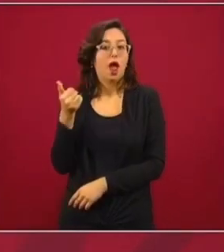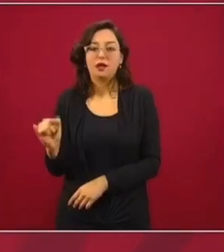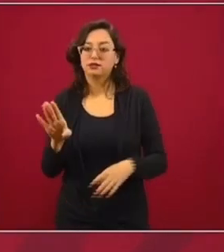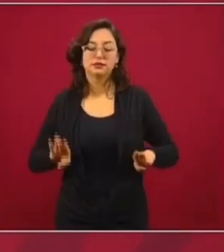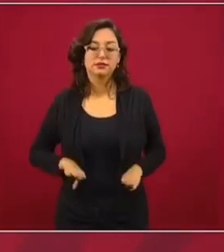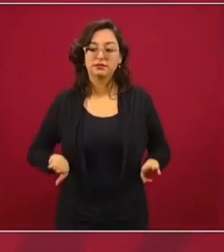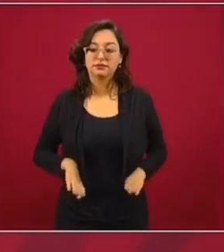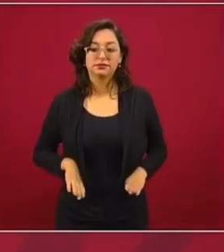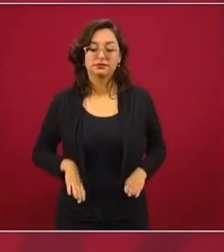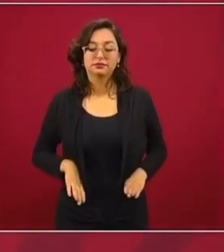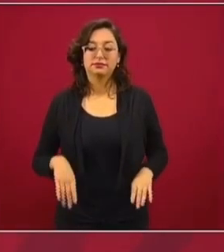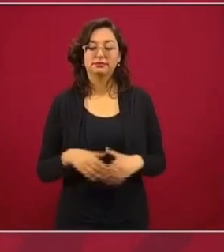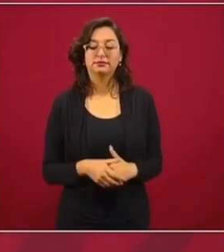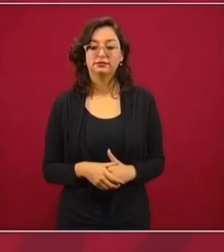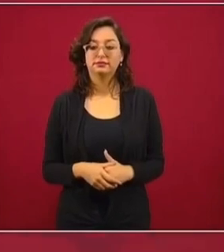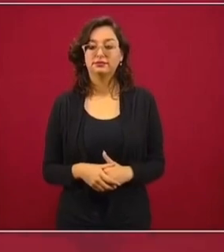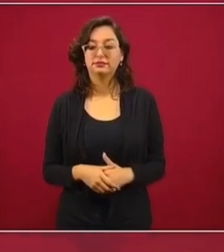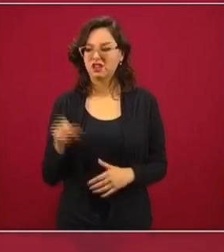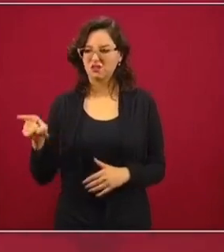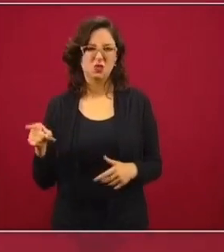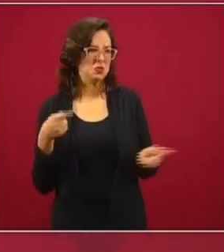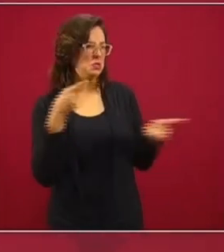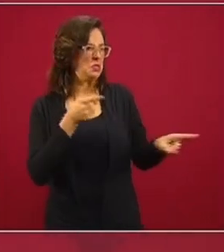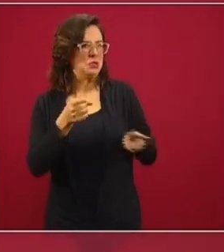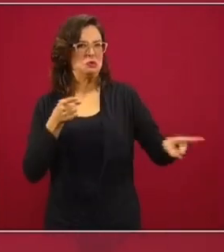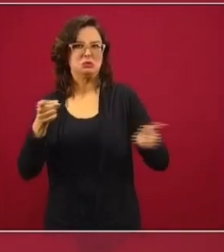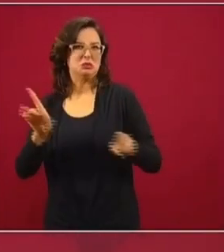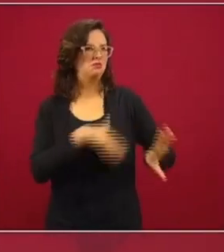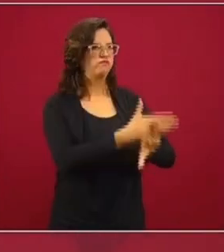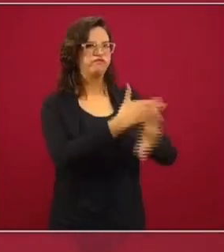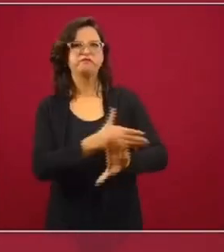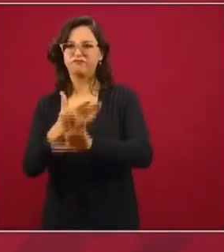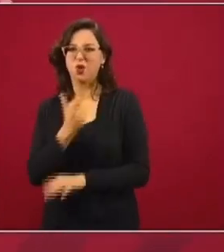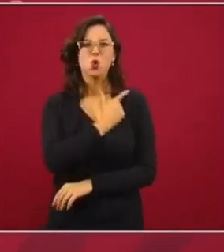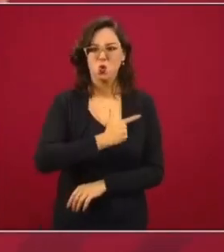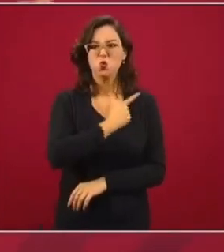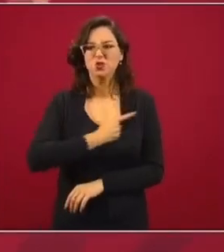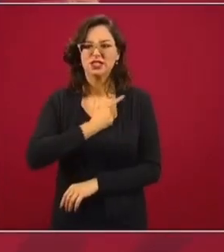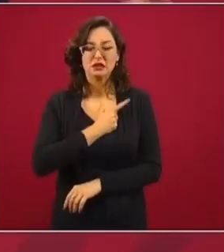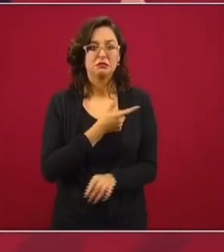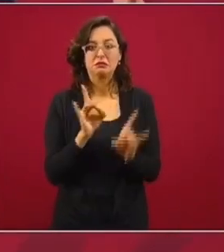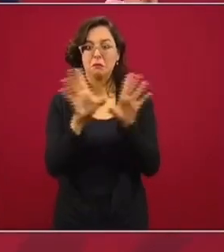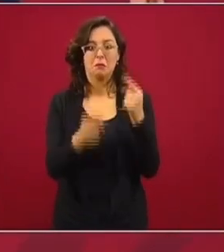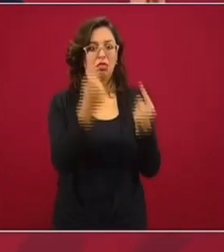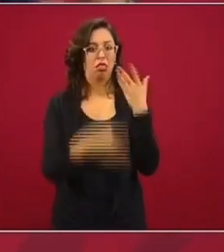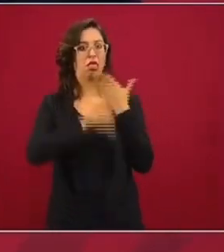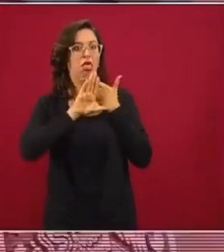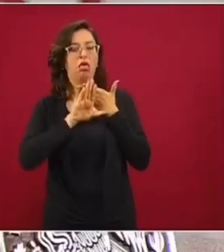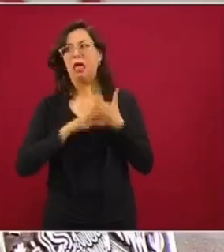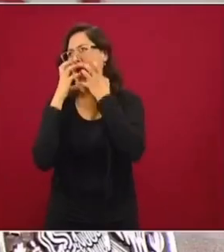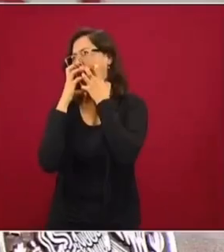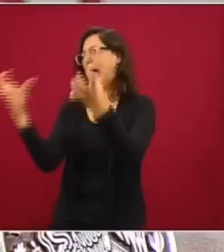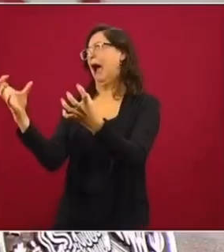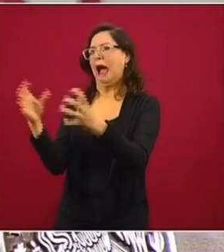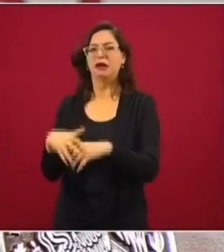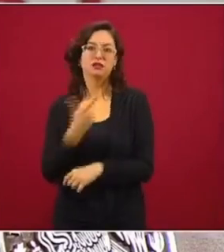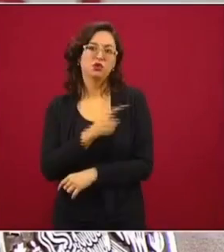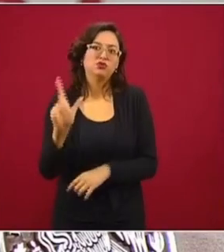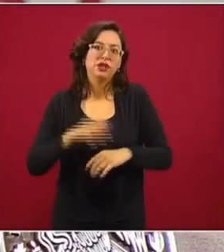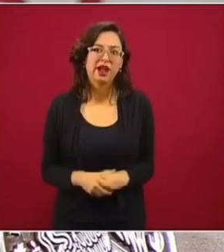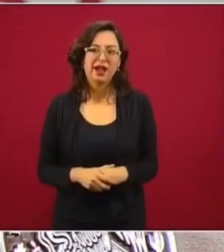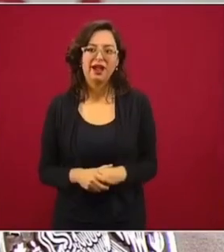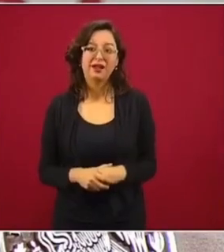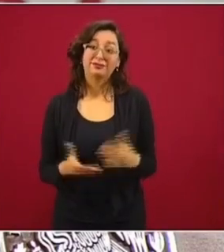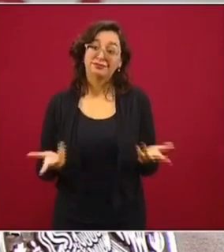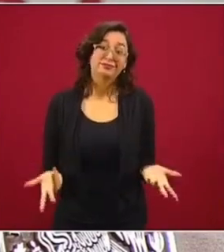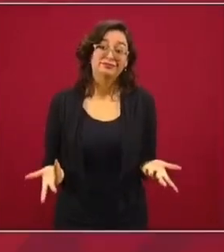Y les gusta hacer, pero no les gusta que les hagan. Y cada vez que les surge algo, pegan el grito en el cielo. O sea,